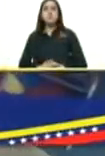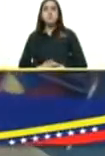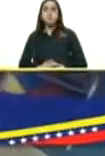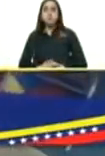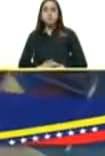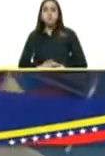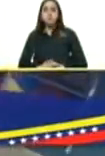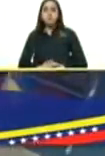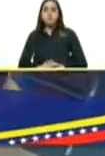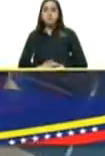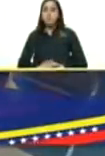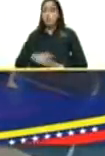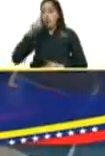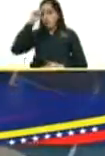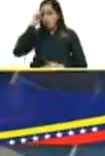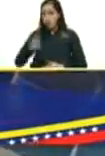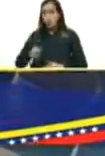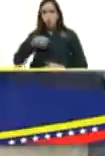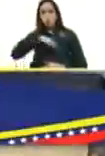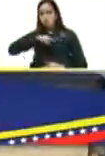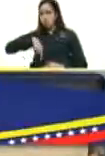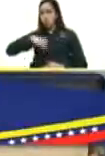a reconocernos allí